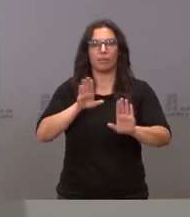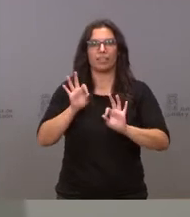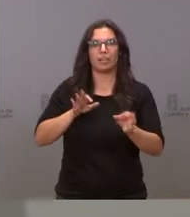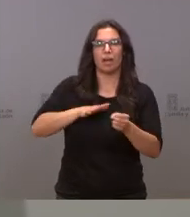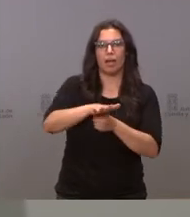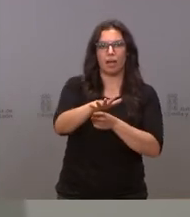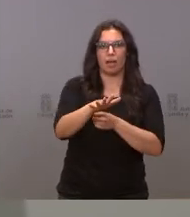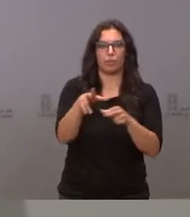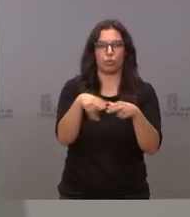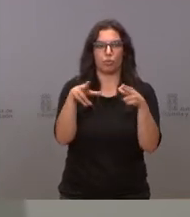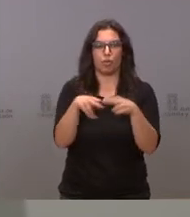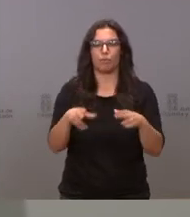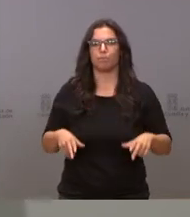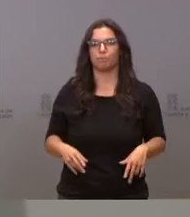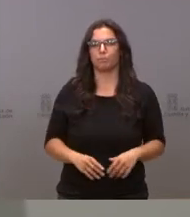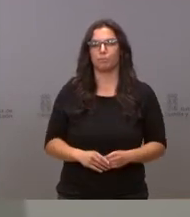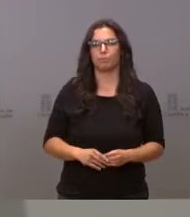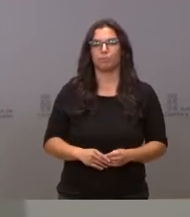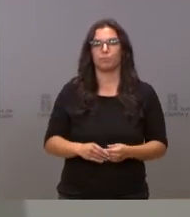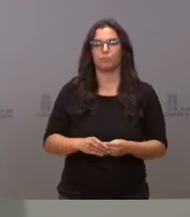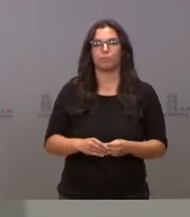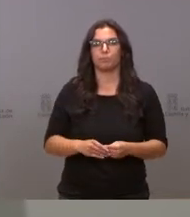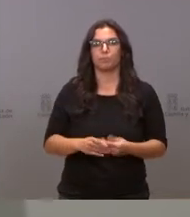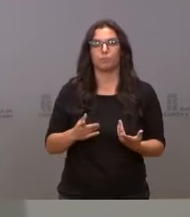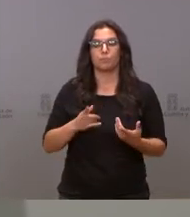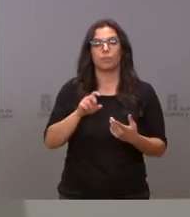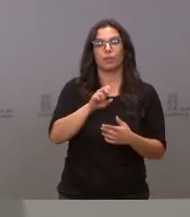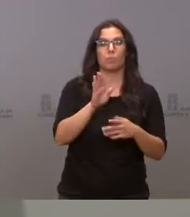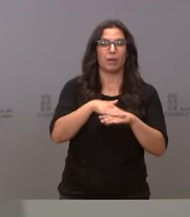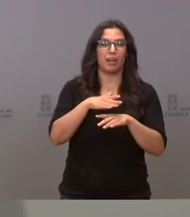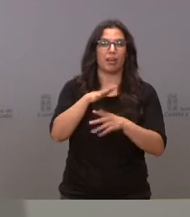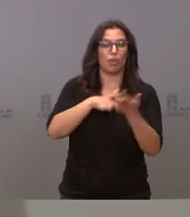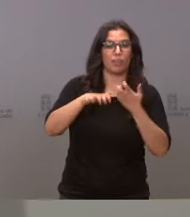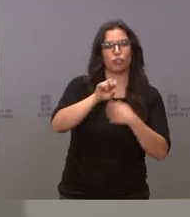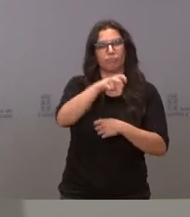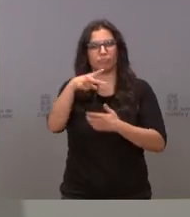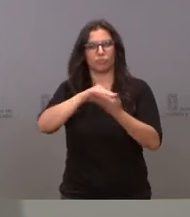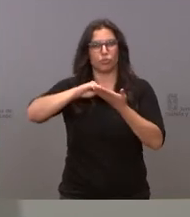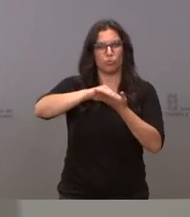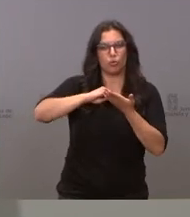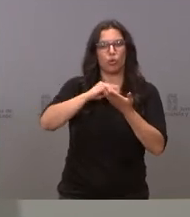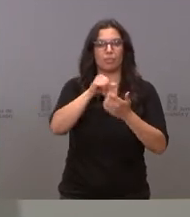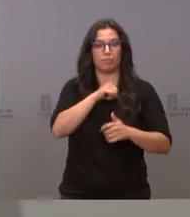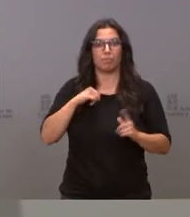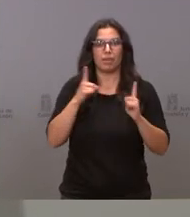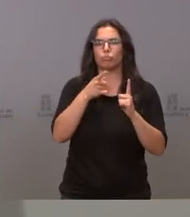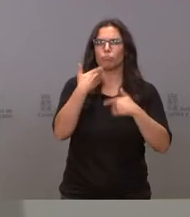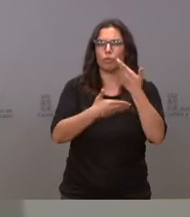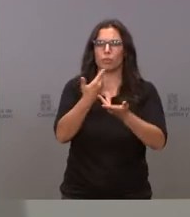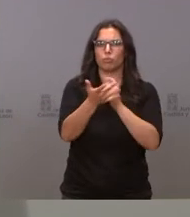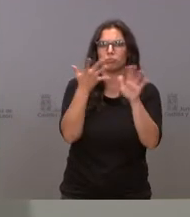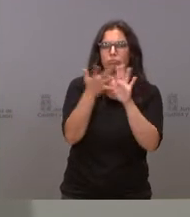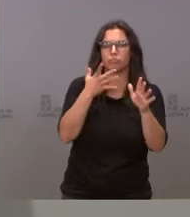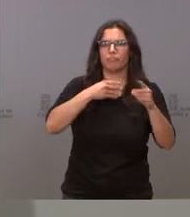de lo social. La mediación en lo social, en la resolución de conflictos entre particulares, es un procedimiento ágil, flexible, eficaz